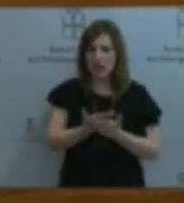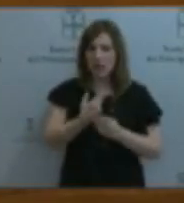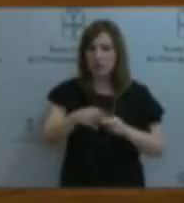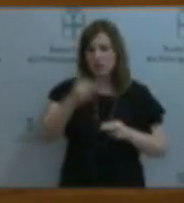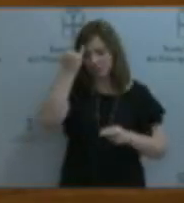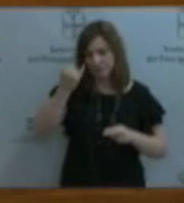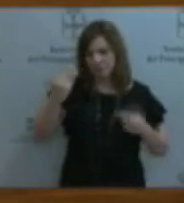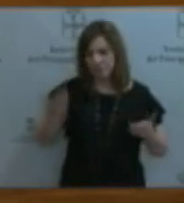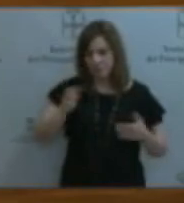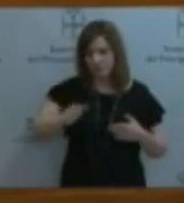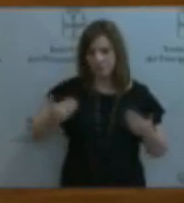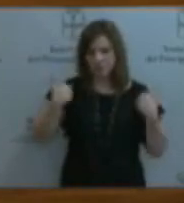de los responsables. Muchas gracias.